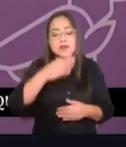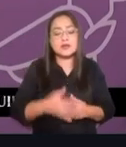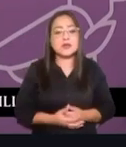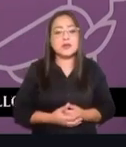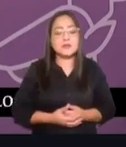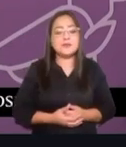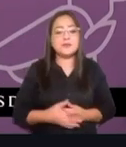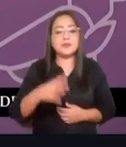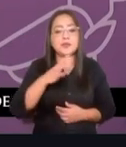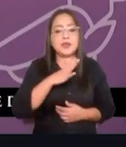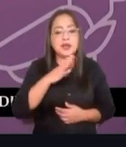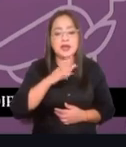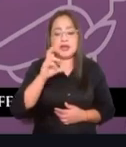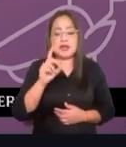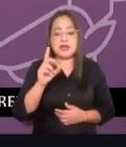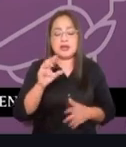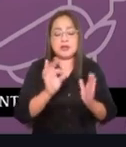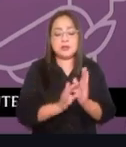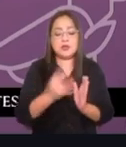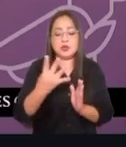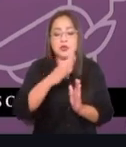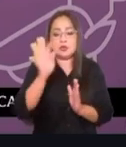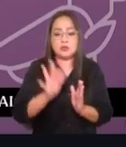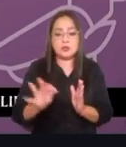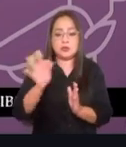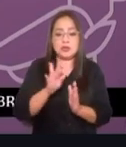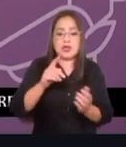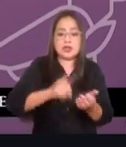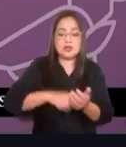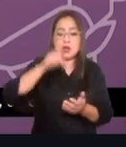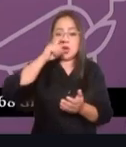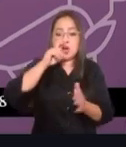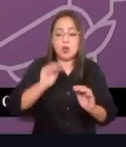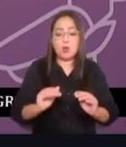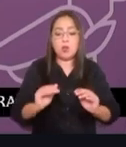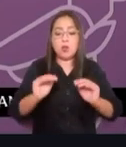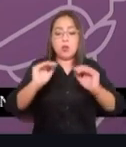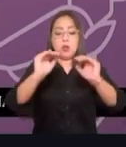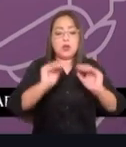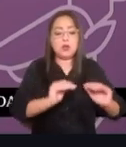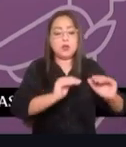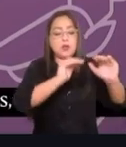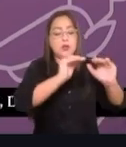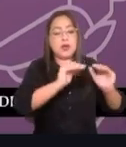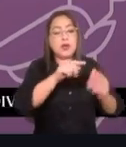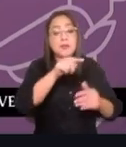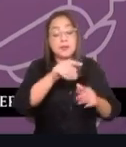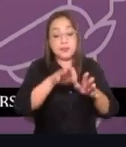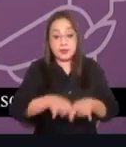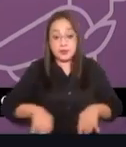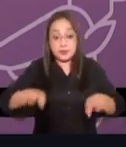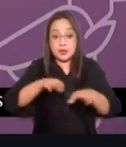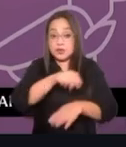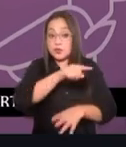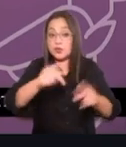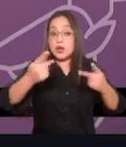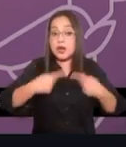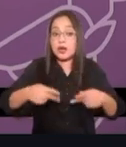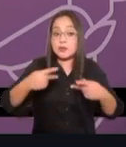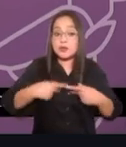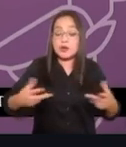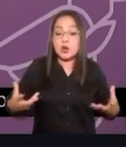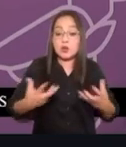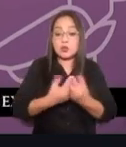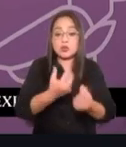.4% de agua almacenada en las presas. Es muy importante que los productores se pongan en coordinación y